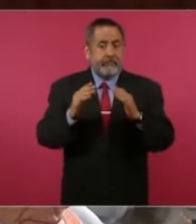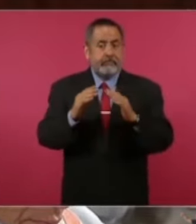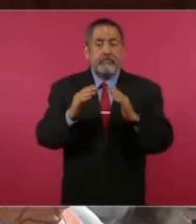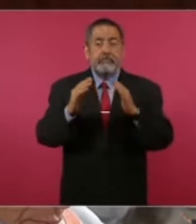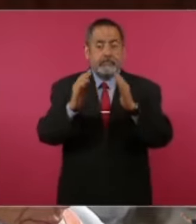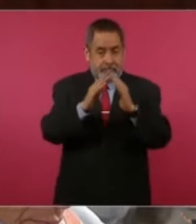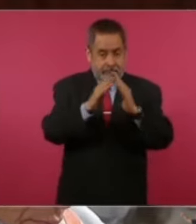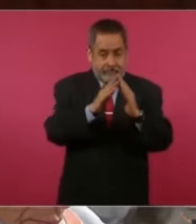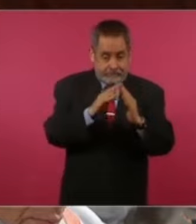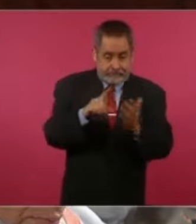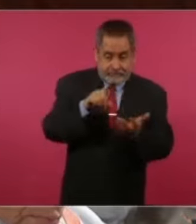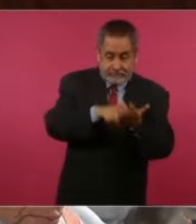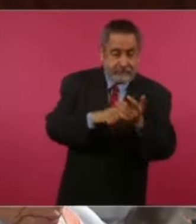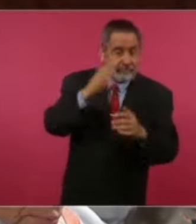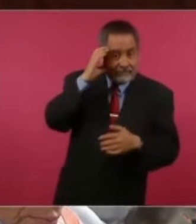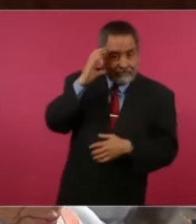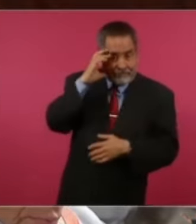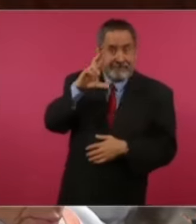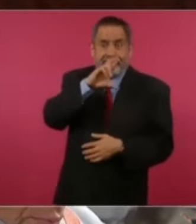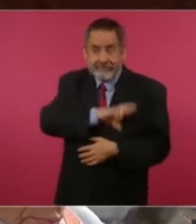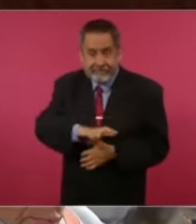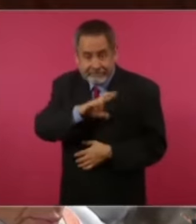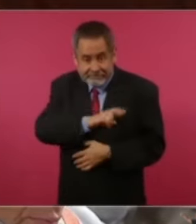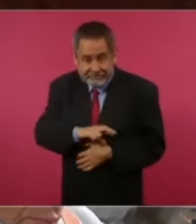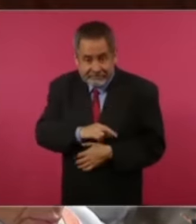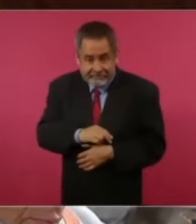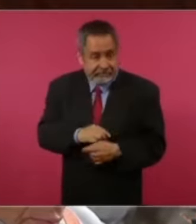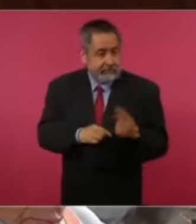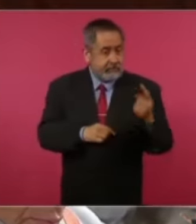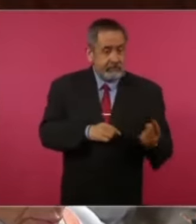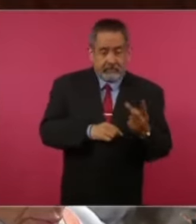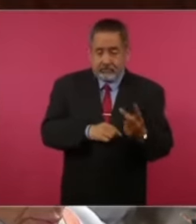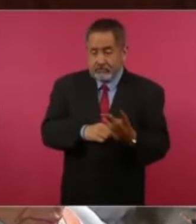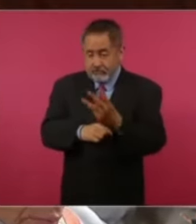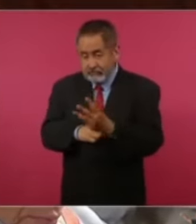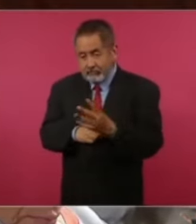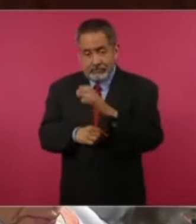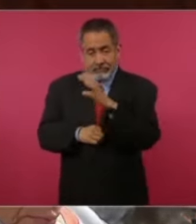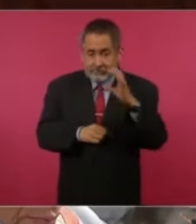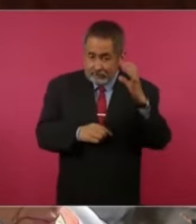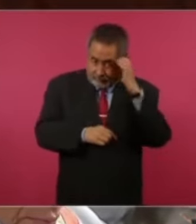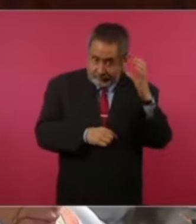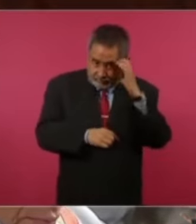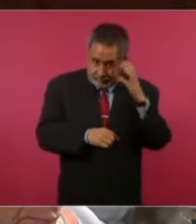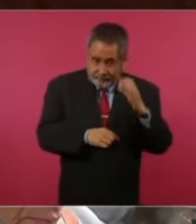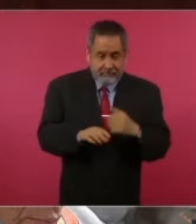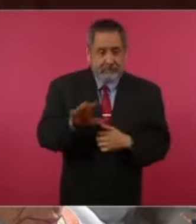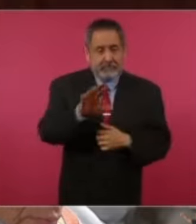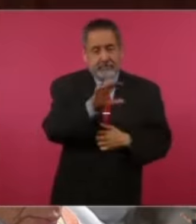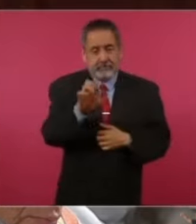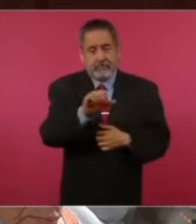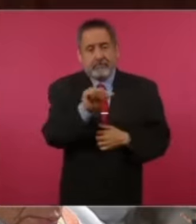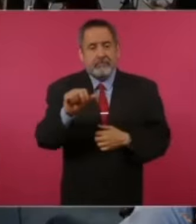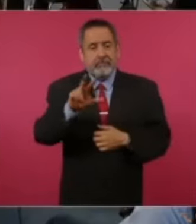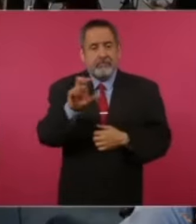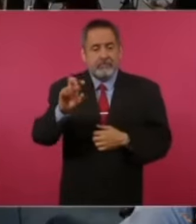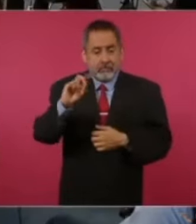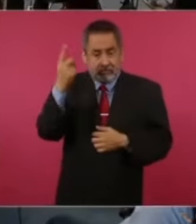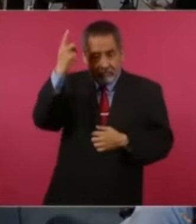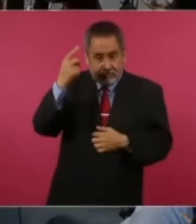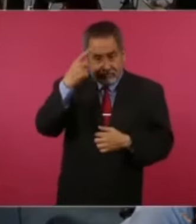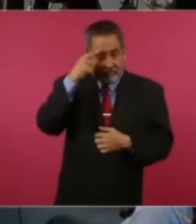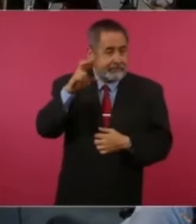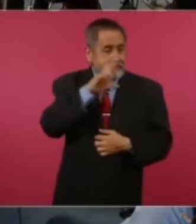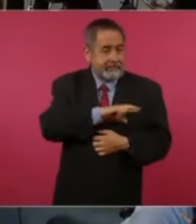camas. Camas que vas a tener una, dos, tres camas en una, solo cuarto. Y cada cama se renta de 500 a 800 dólares.